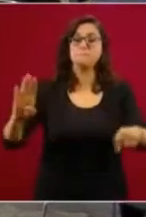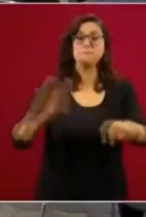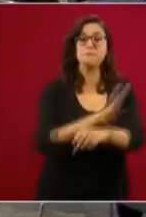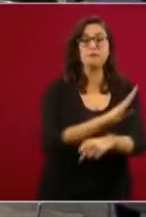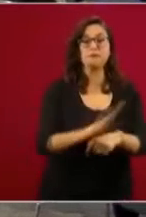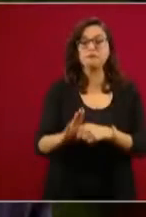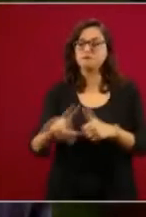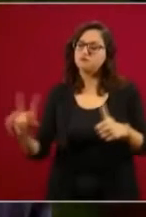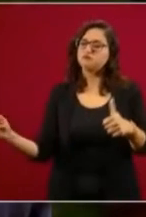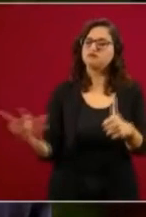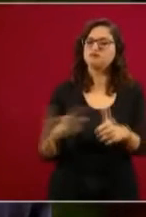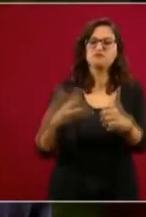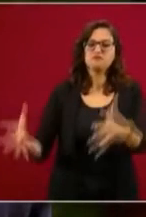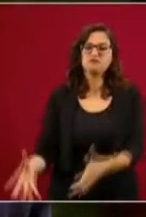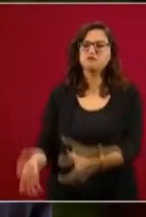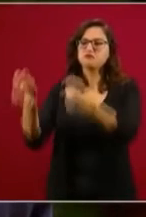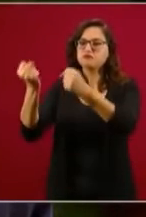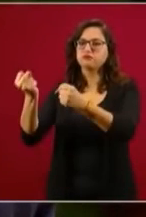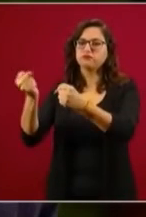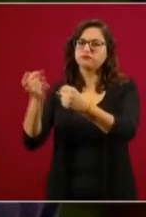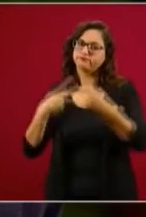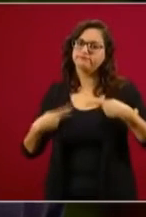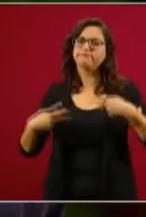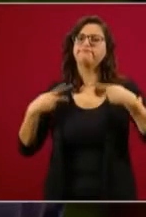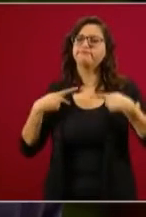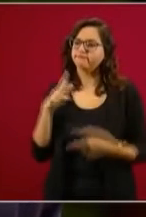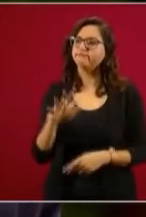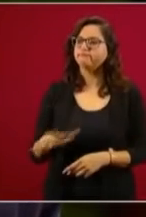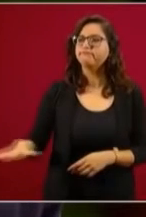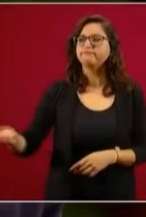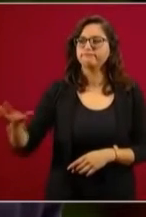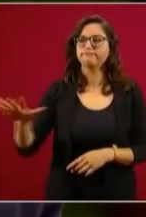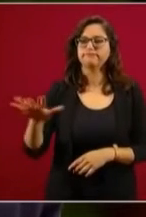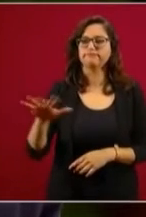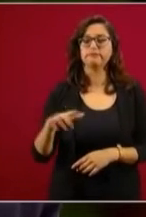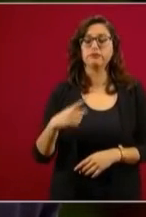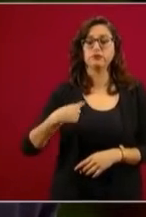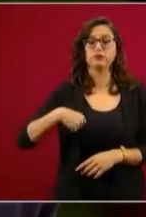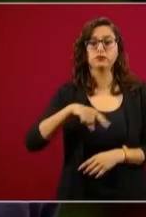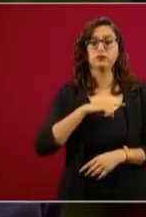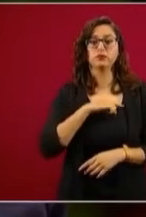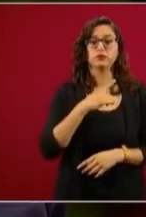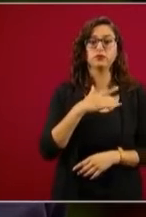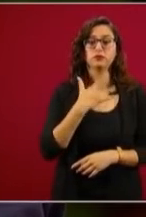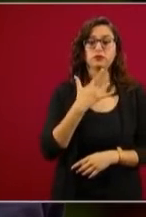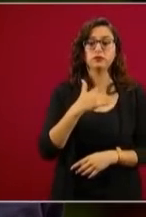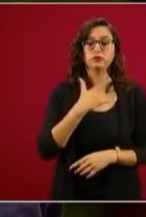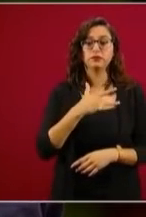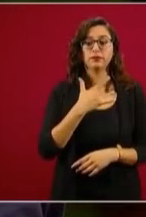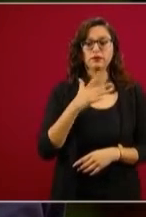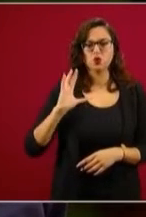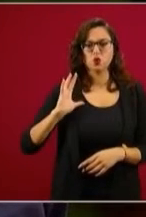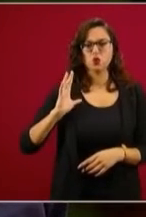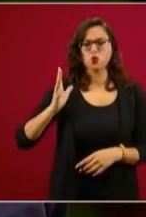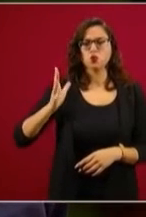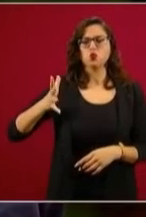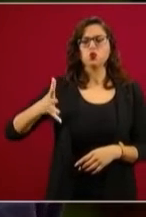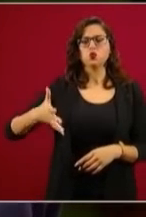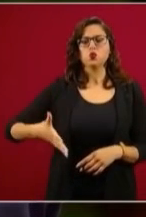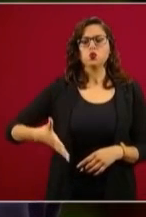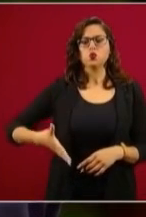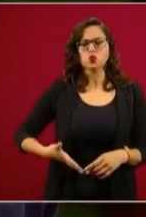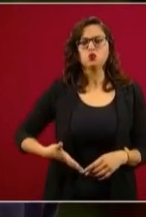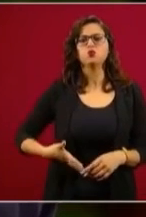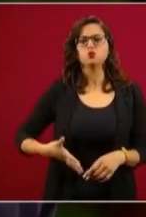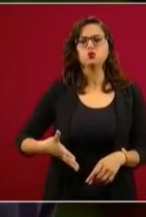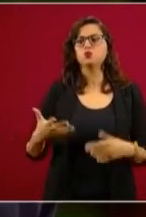viviendo en una temporada normal. De las cifras se pueden decir muchas cosas, se pueden corroborar su veracidad,